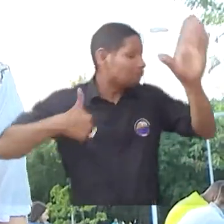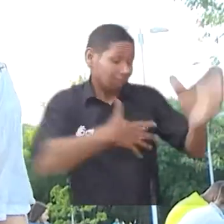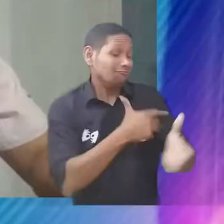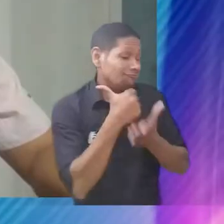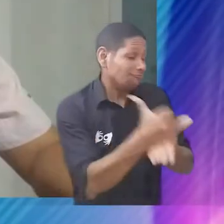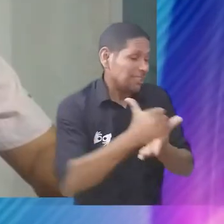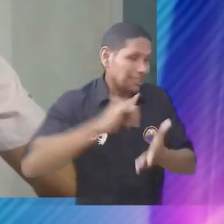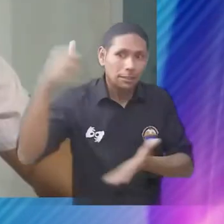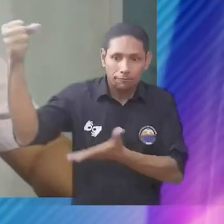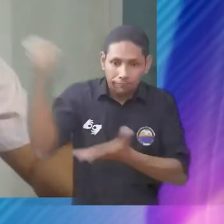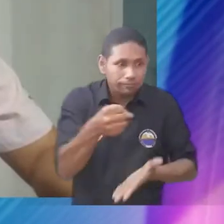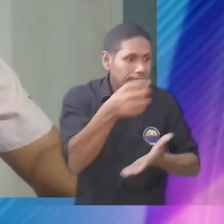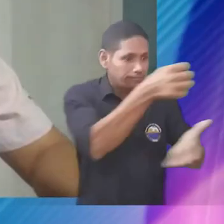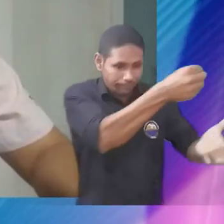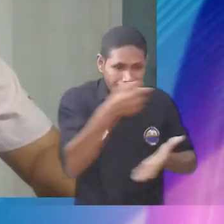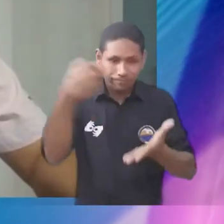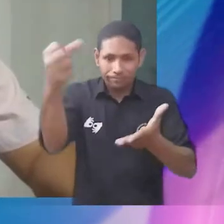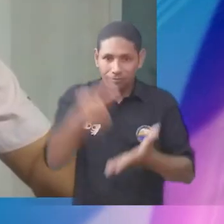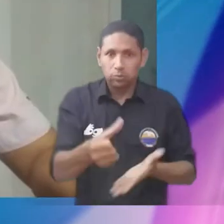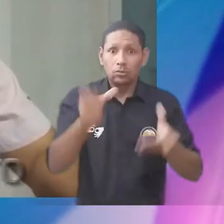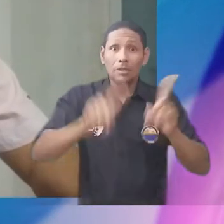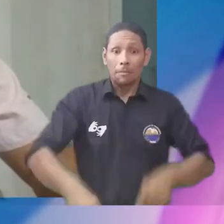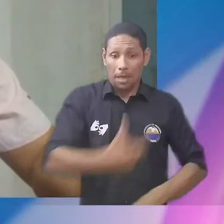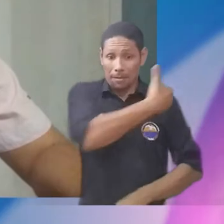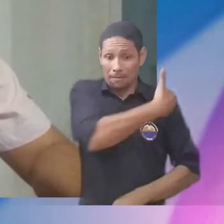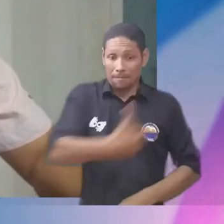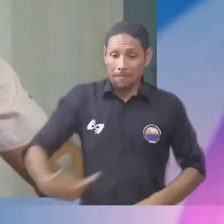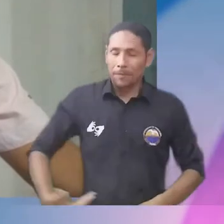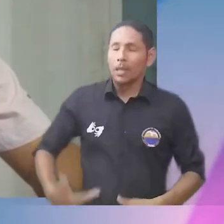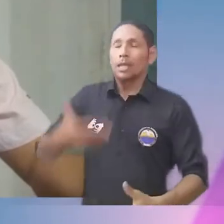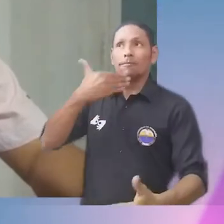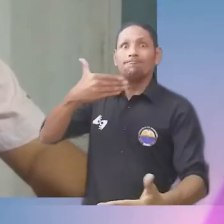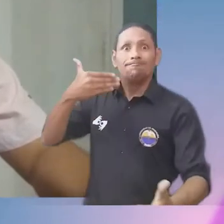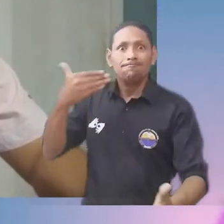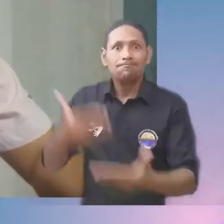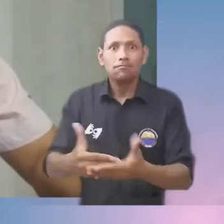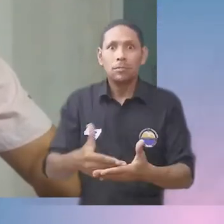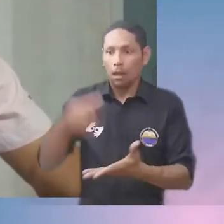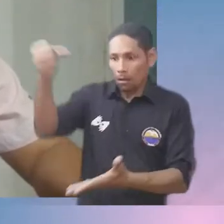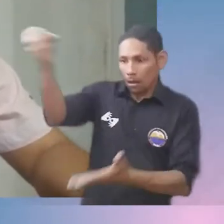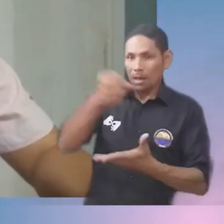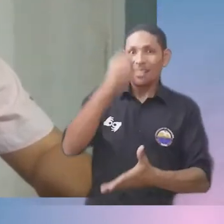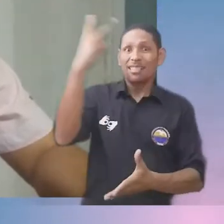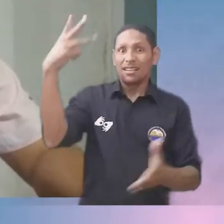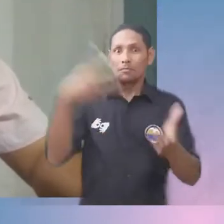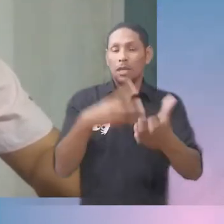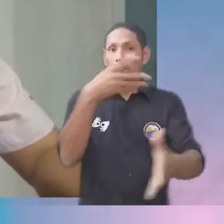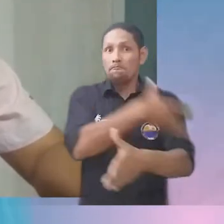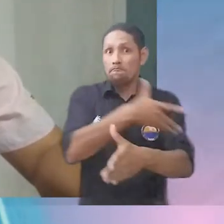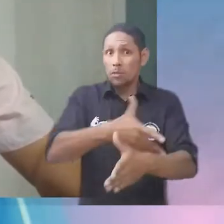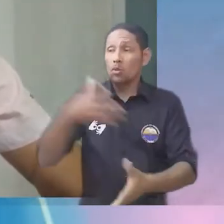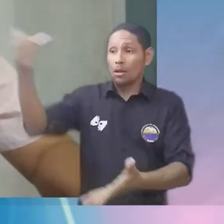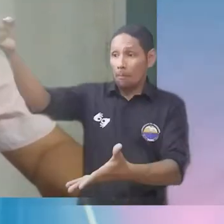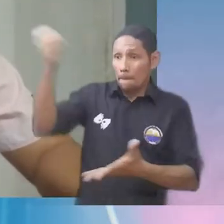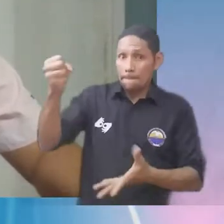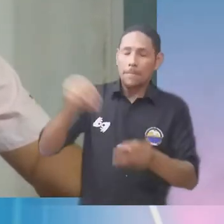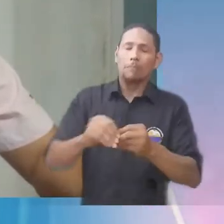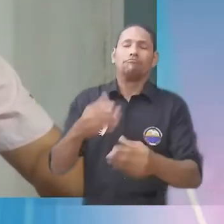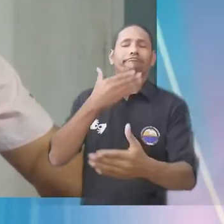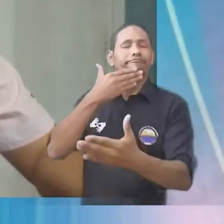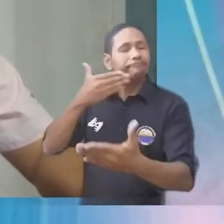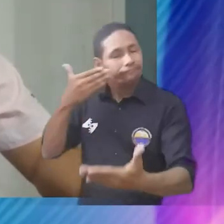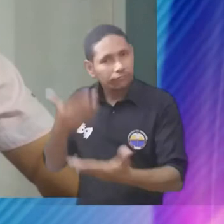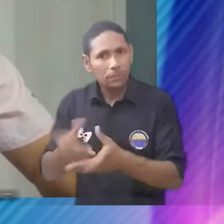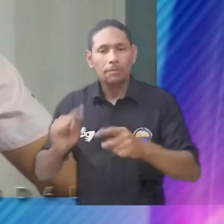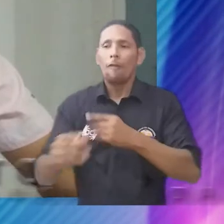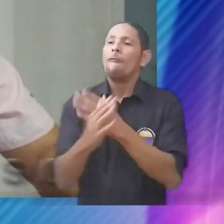estudiantes. También quiero felicitar a la presidencia por su aporte de más de 3 mil millones de pesos para el fondo de gratuidad. De